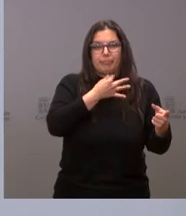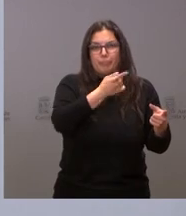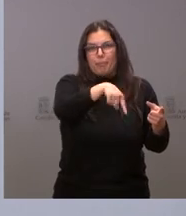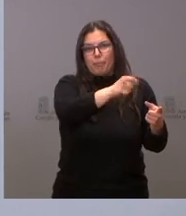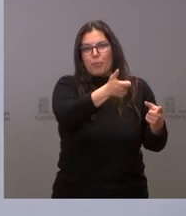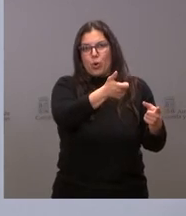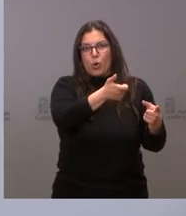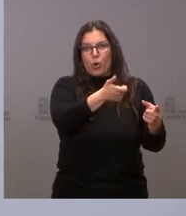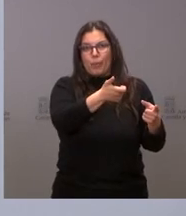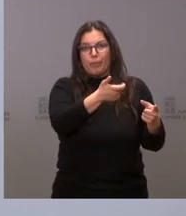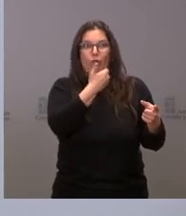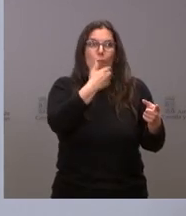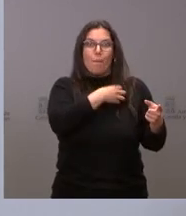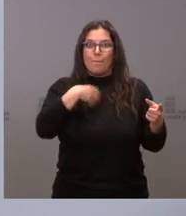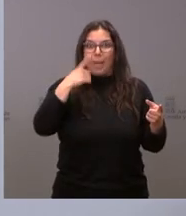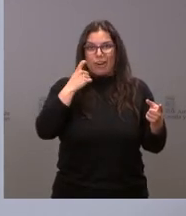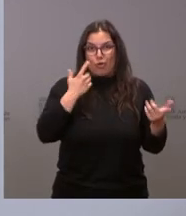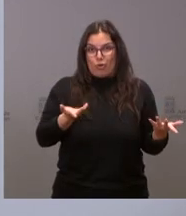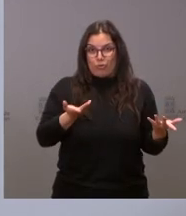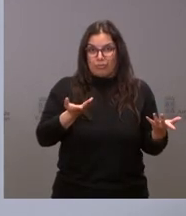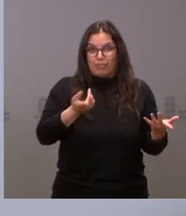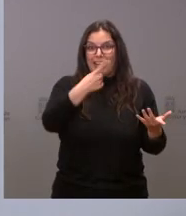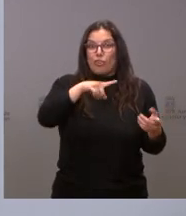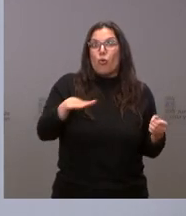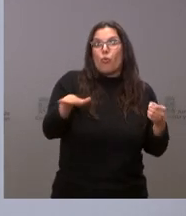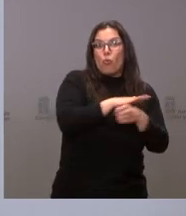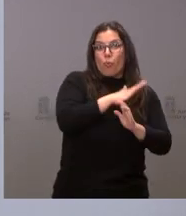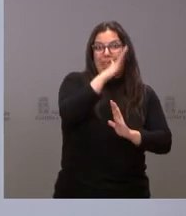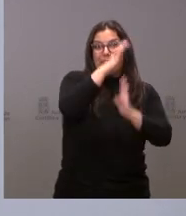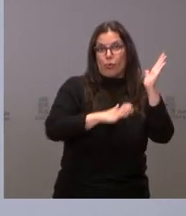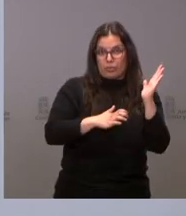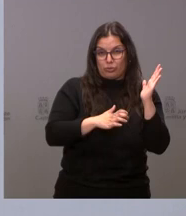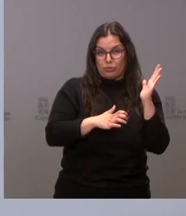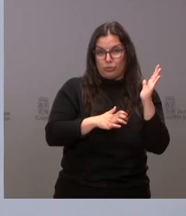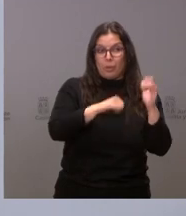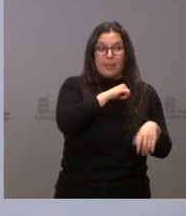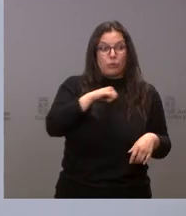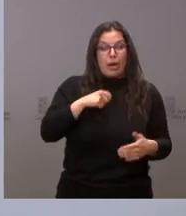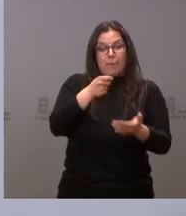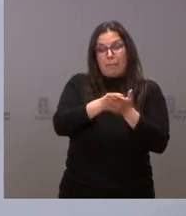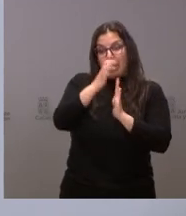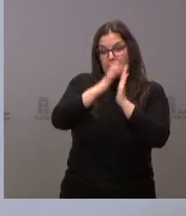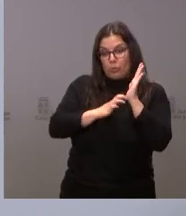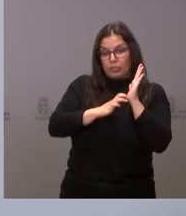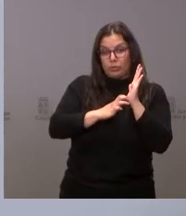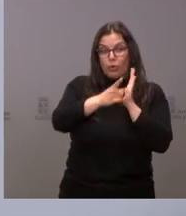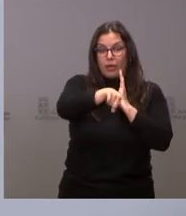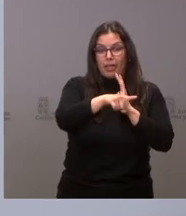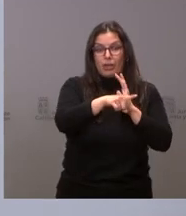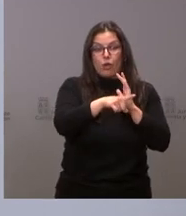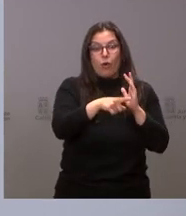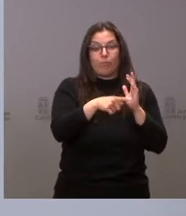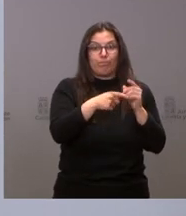casi identidades financieras. Están financiando a los particulares que están pagando menos, pero todavía no han